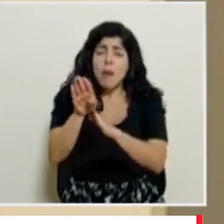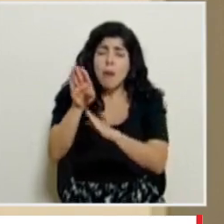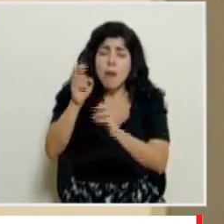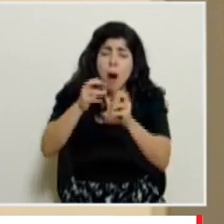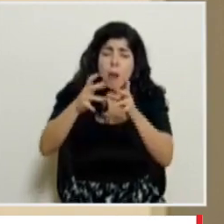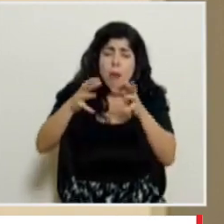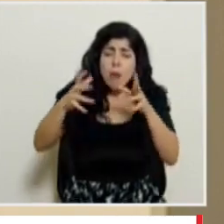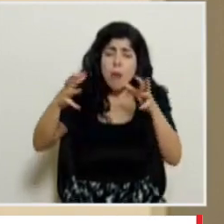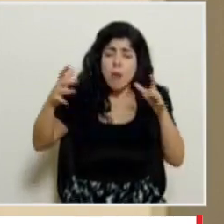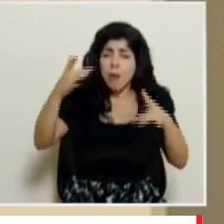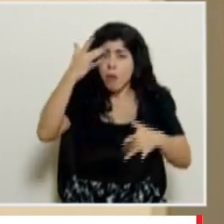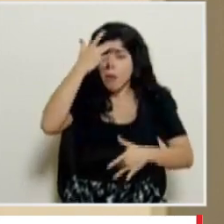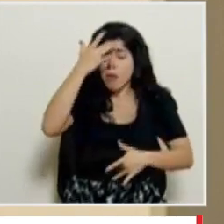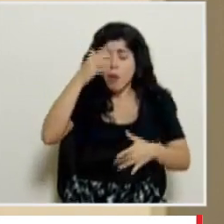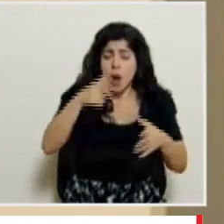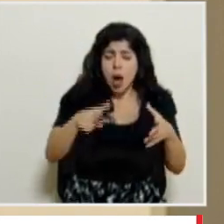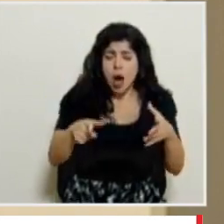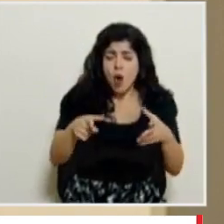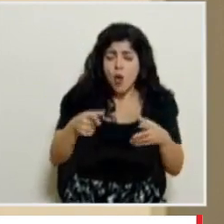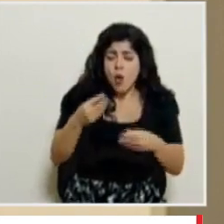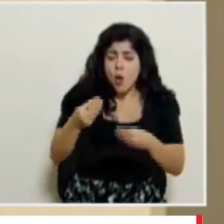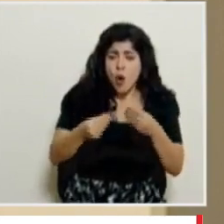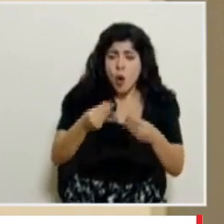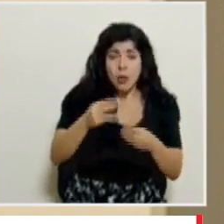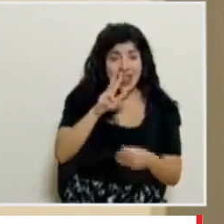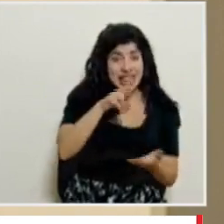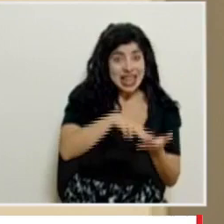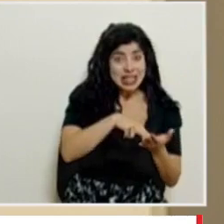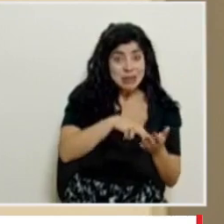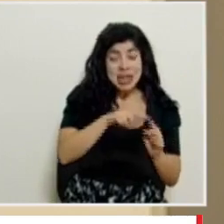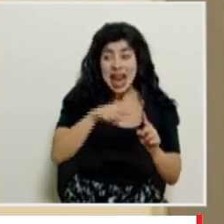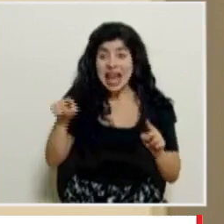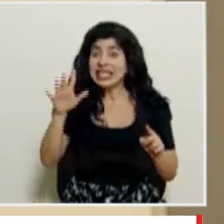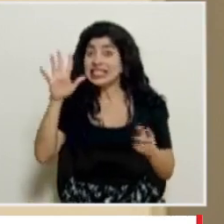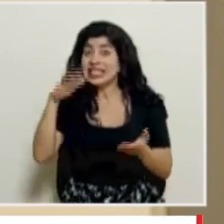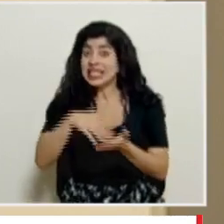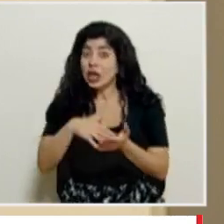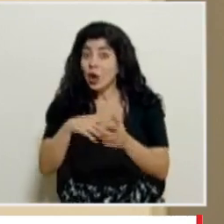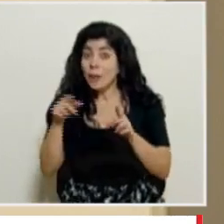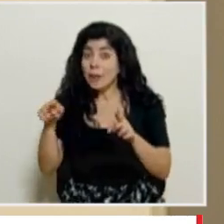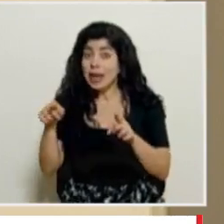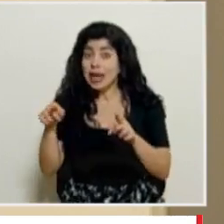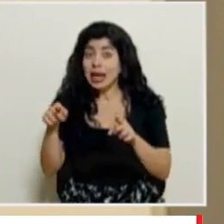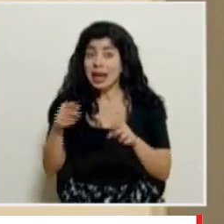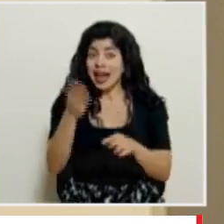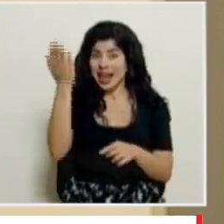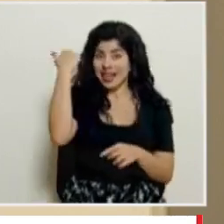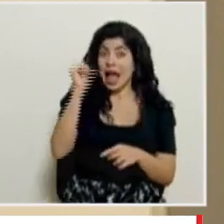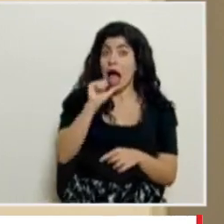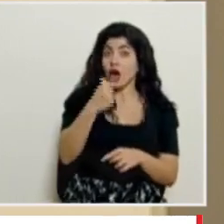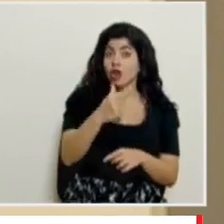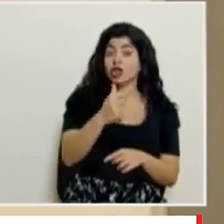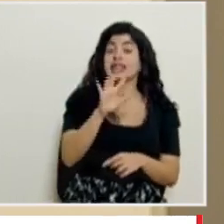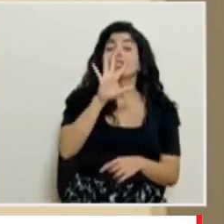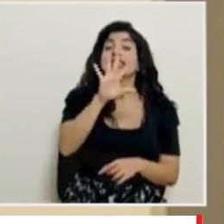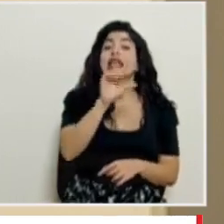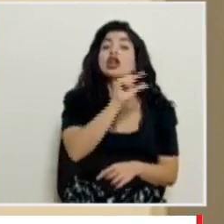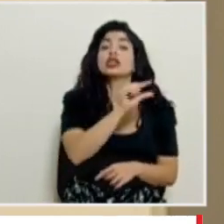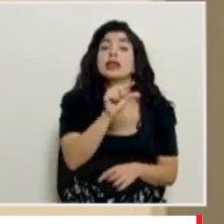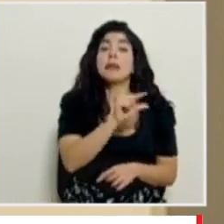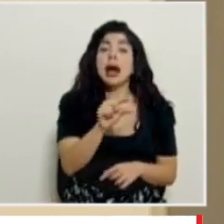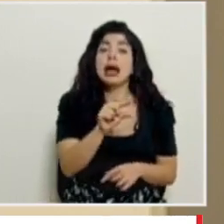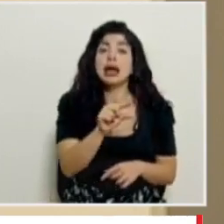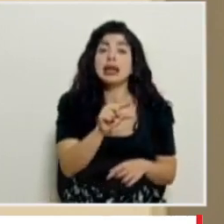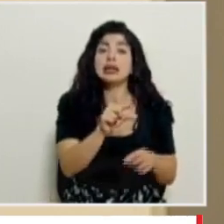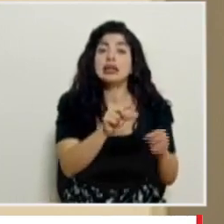casos. Pero para llegar de 3.000 a 5.000 casos, nos tomó cinco semanas.